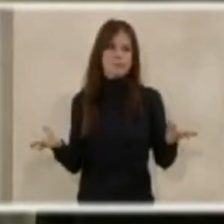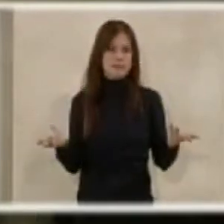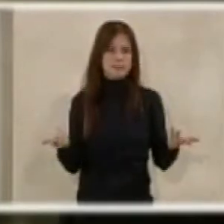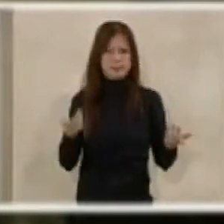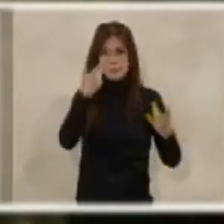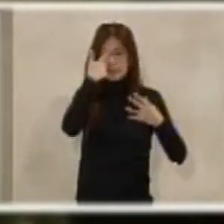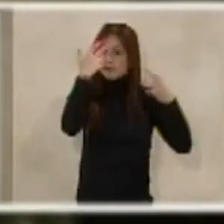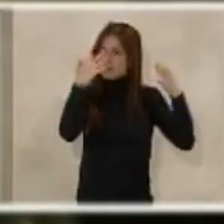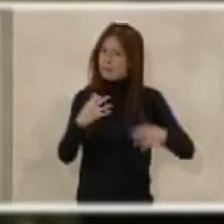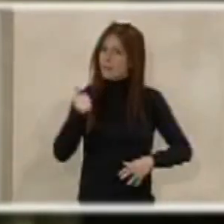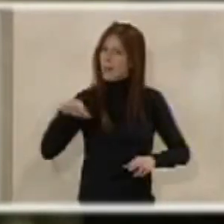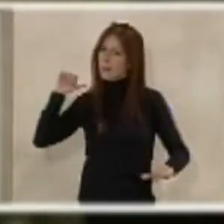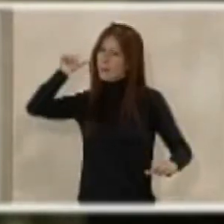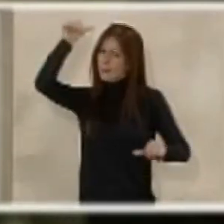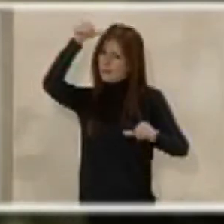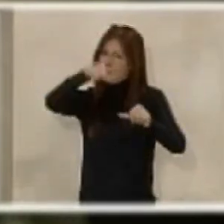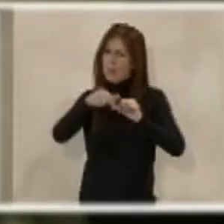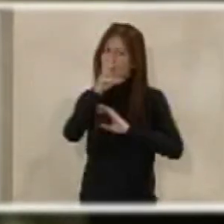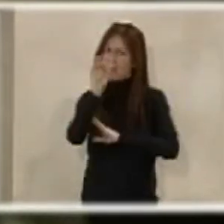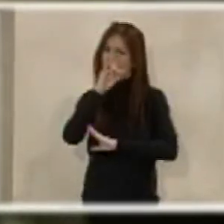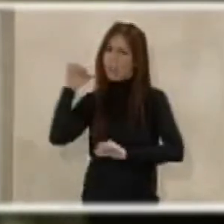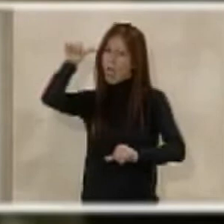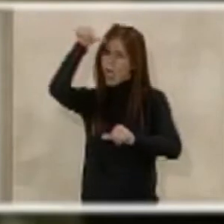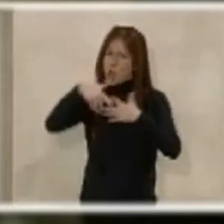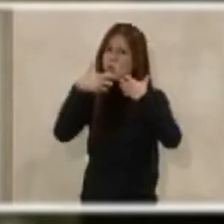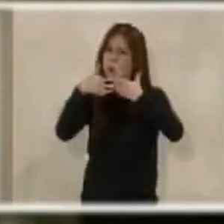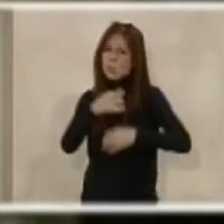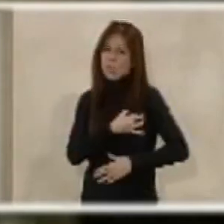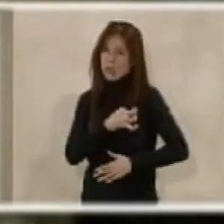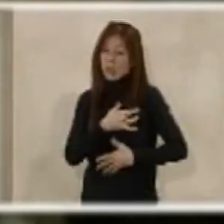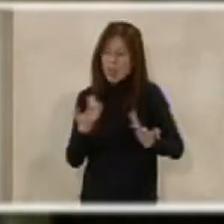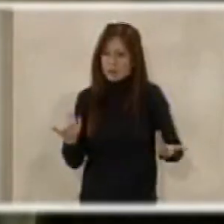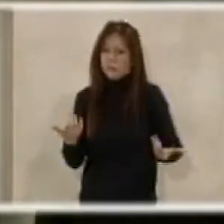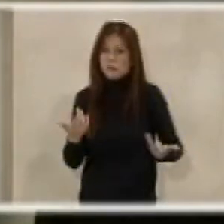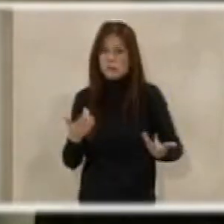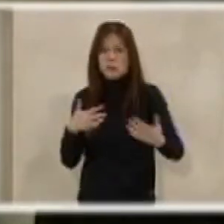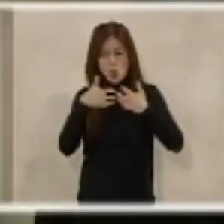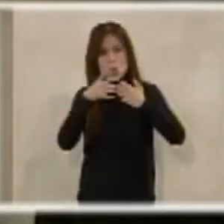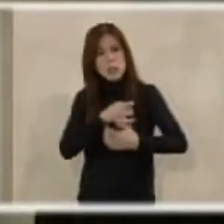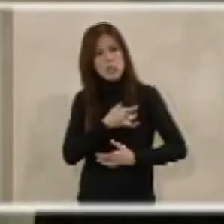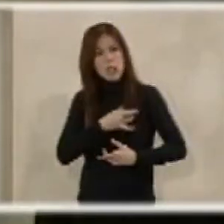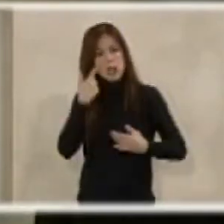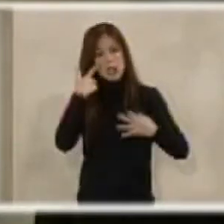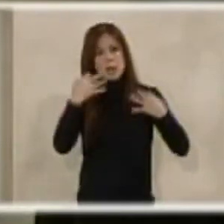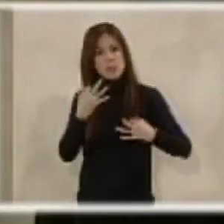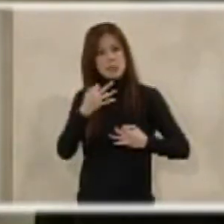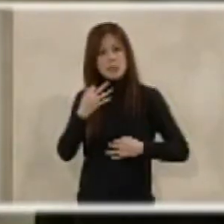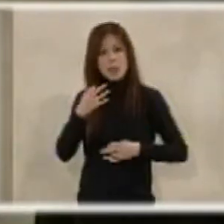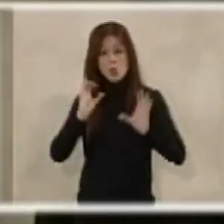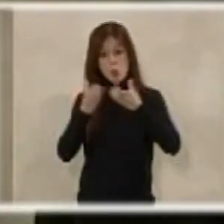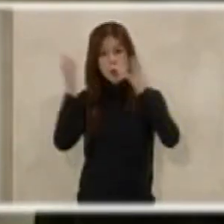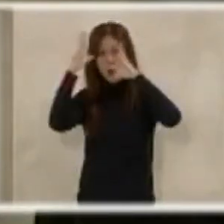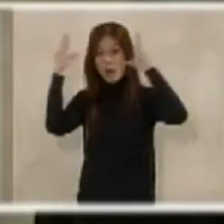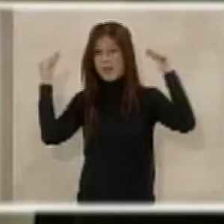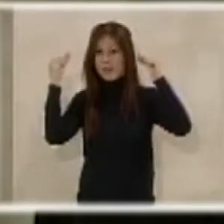Creo que después de 30 años de esa lucha sindical, claro, ¿quién se puede sindical? Porque realmente la Guardia Civil sabemos